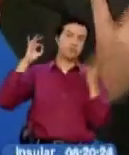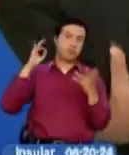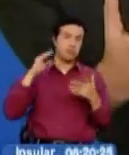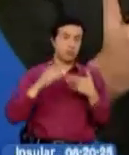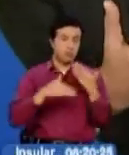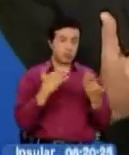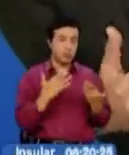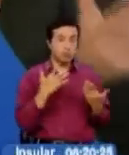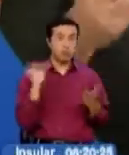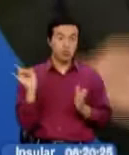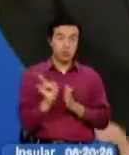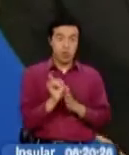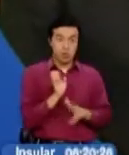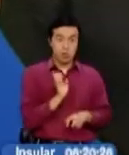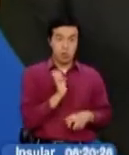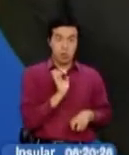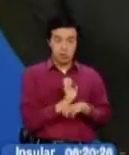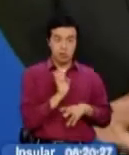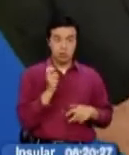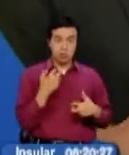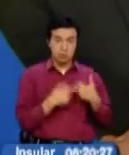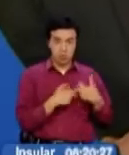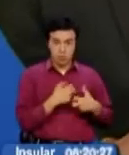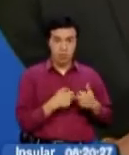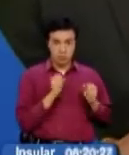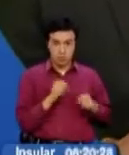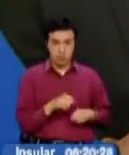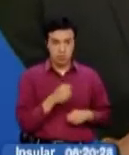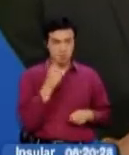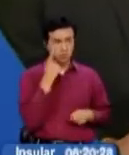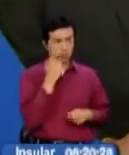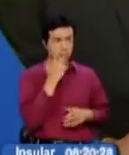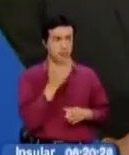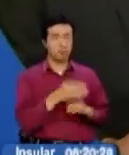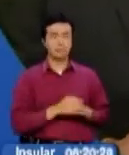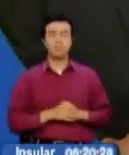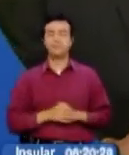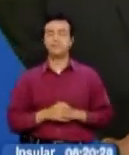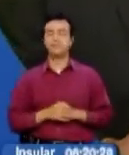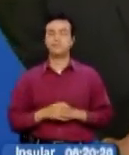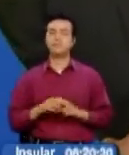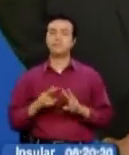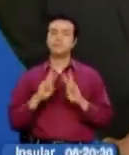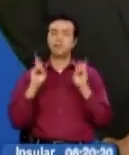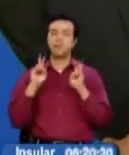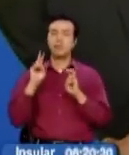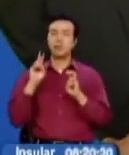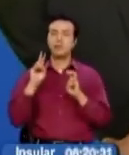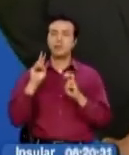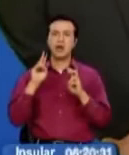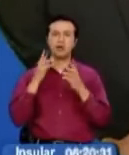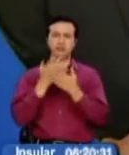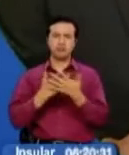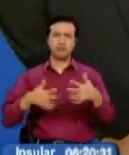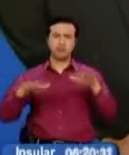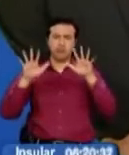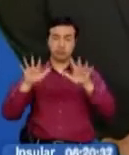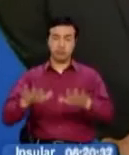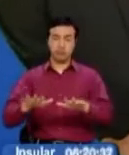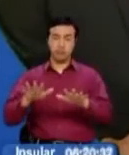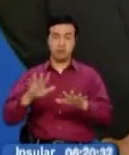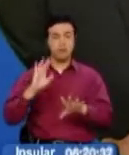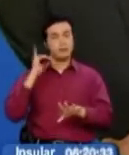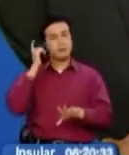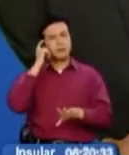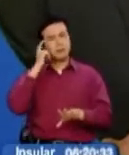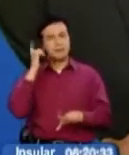nuestro país, ¿no? Ya el presidente lo decía el sábado anterior. Mire, el asunto británico habría que tomarlo desde un